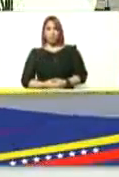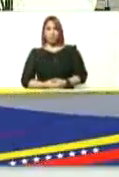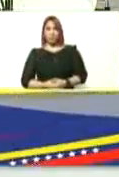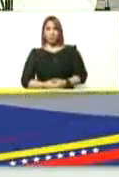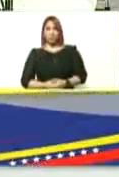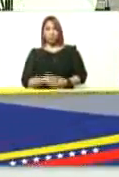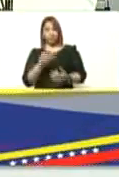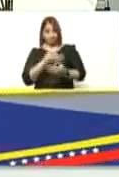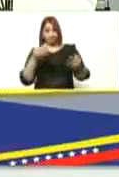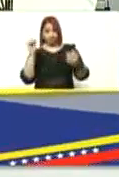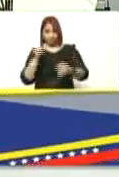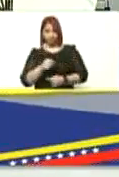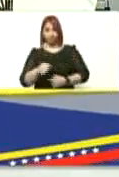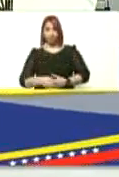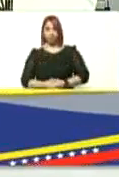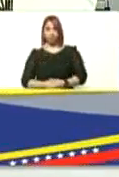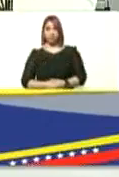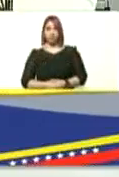correcto